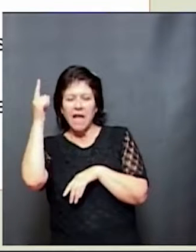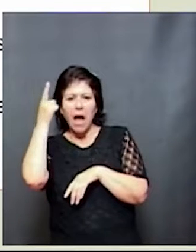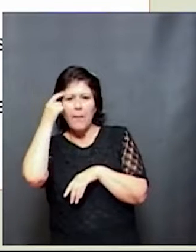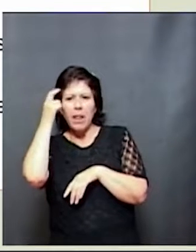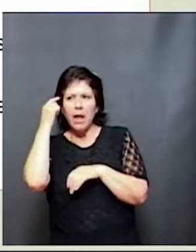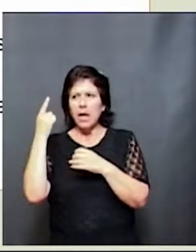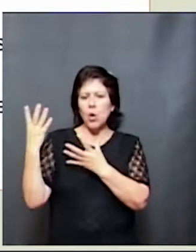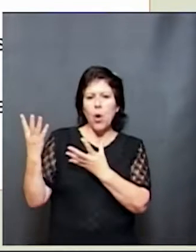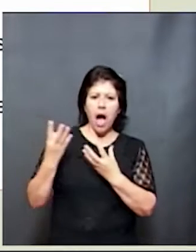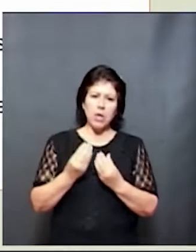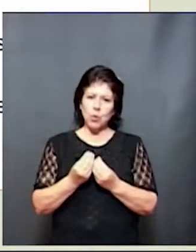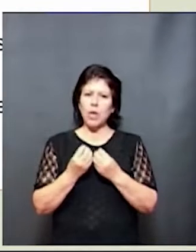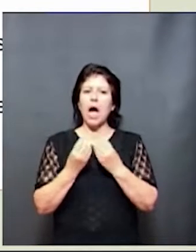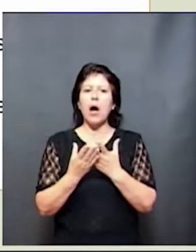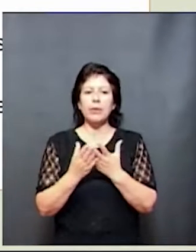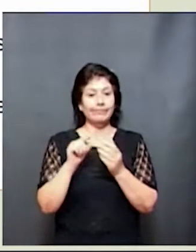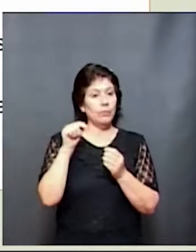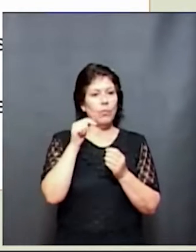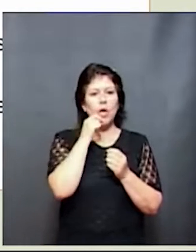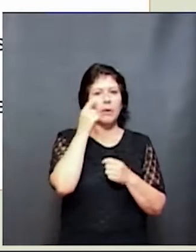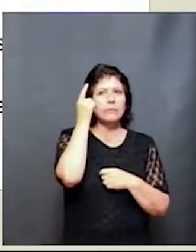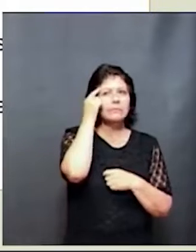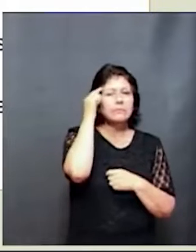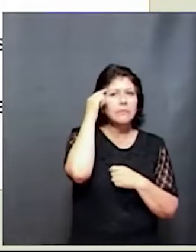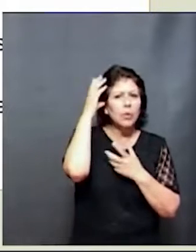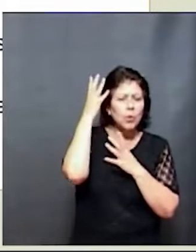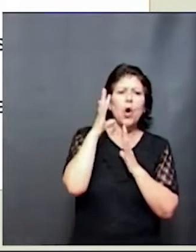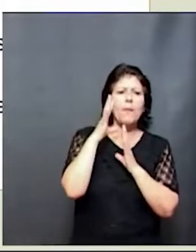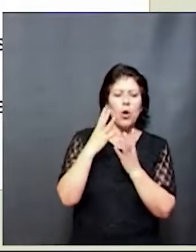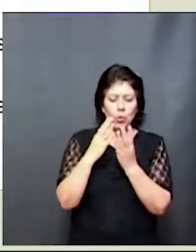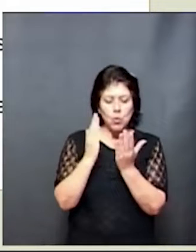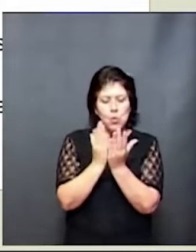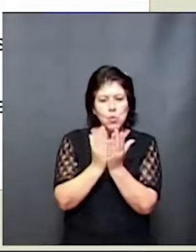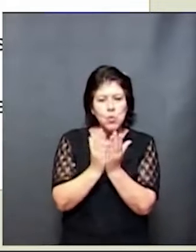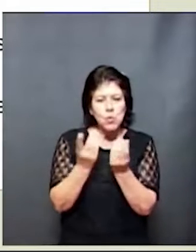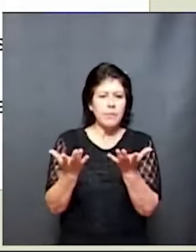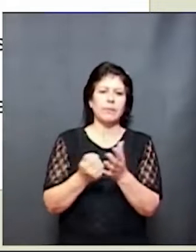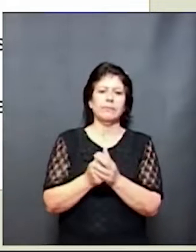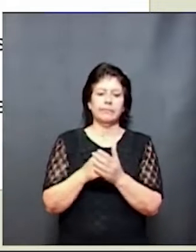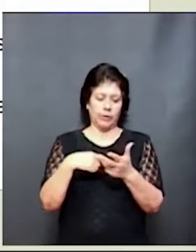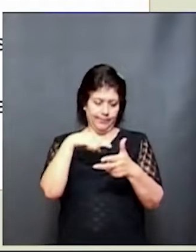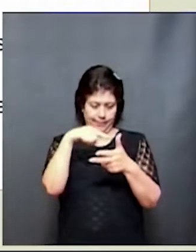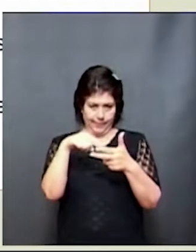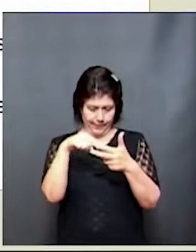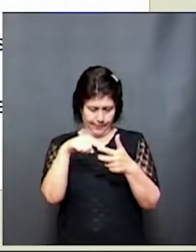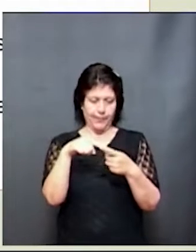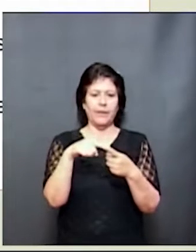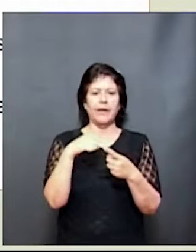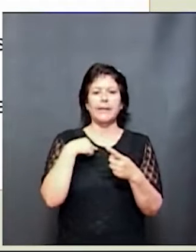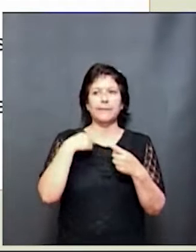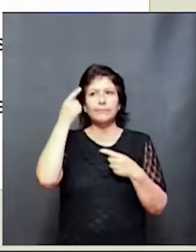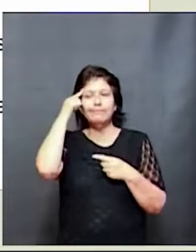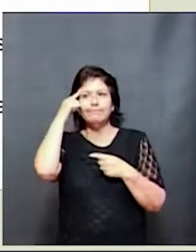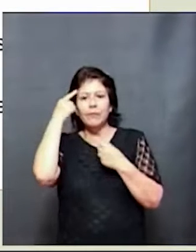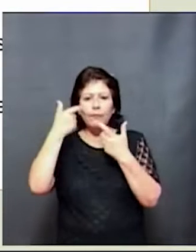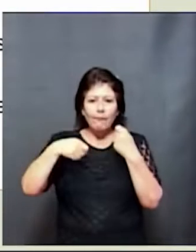aporta, qué nos aporta el estudio de nuestro cerebro. Dentro de esos grandes aportes vamos a tener el concepto de plasticidad cerebral,